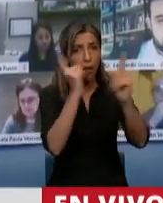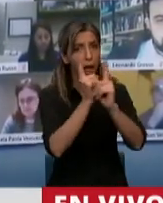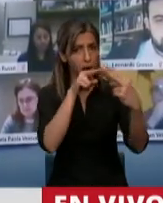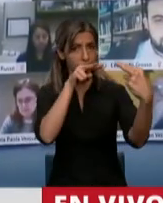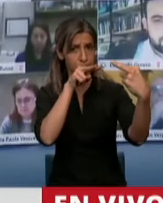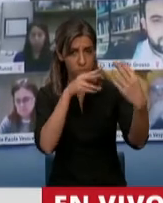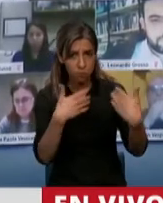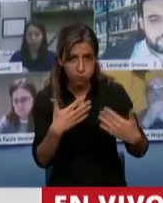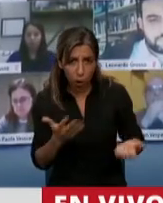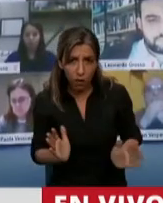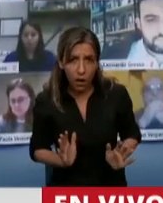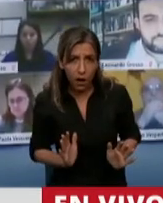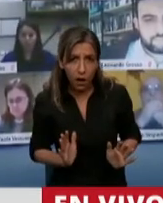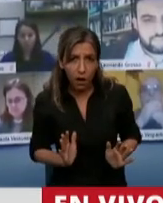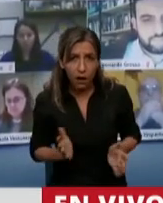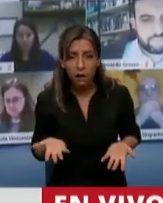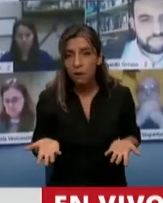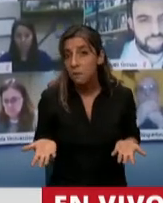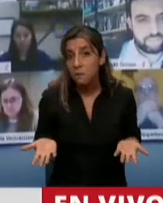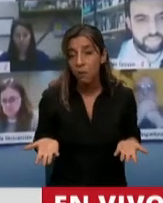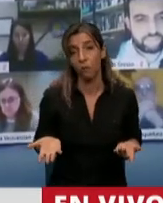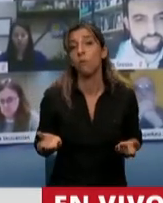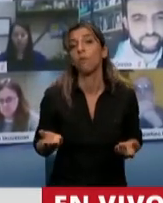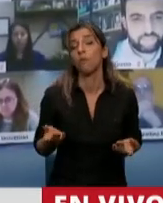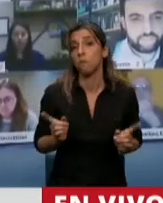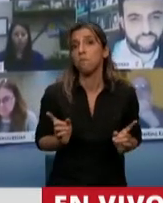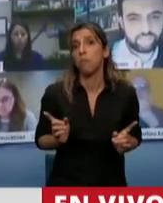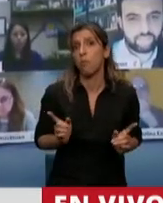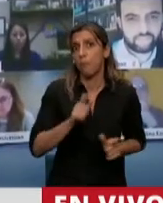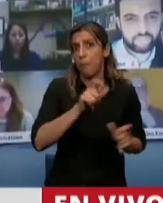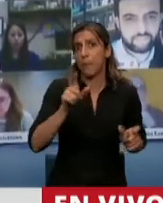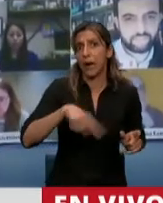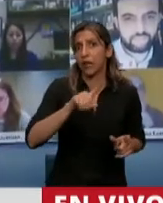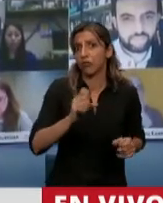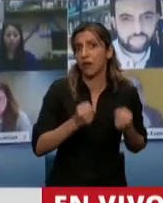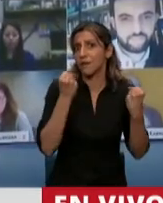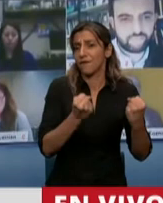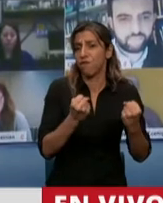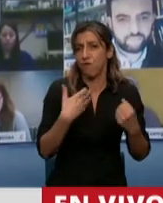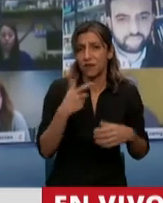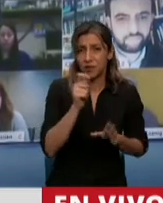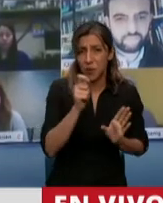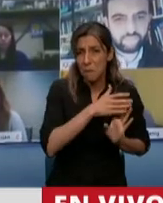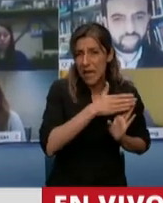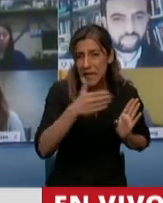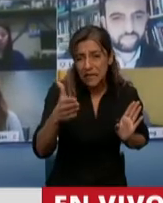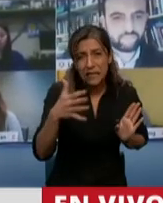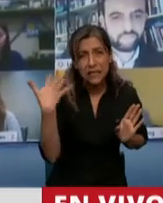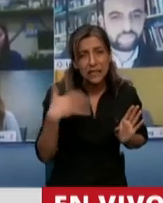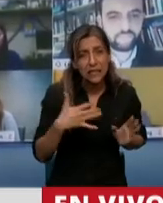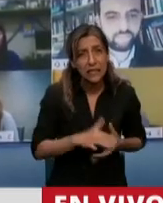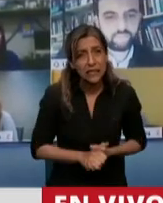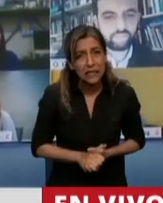y que le pusieron el hombro de manera extraordinaria al país en todos estos meses? Fueron los